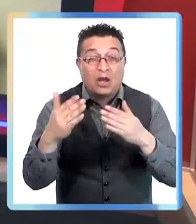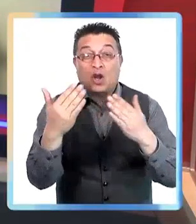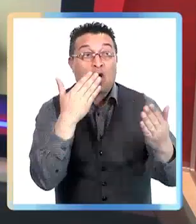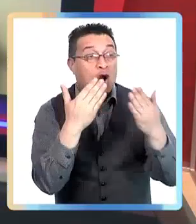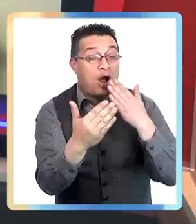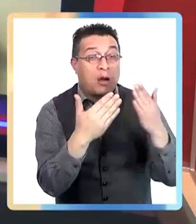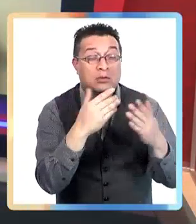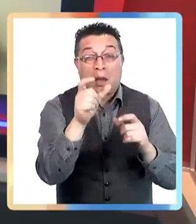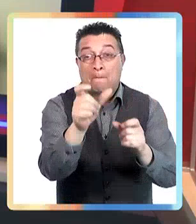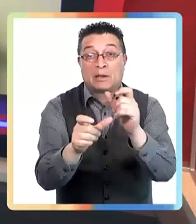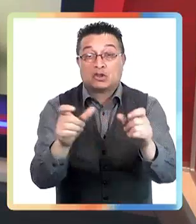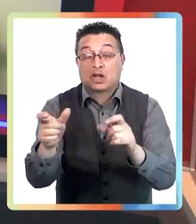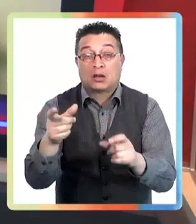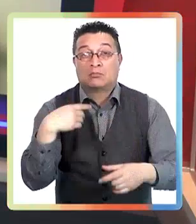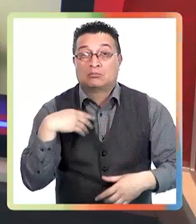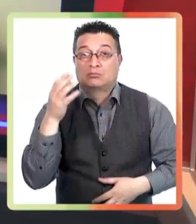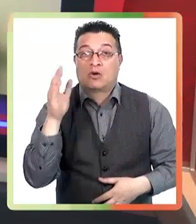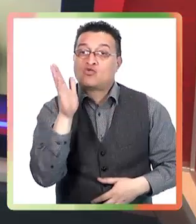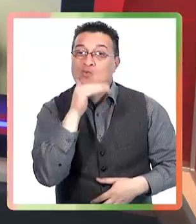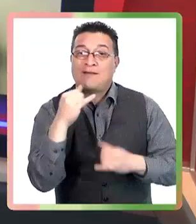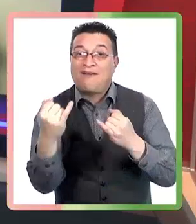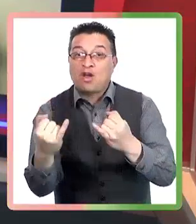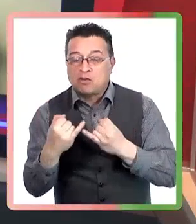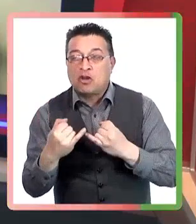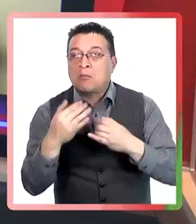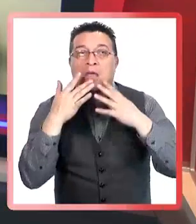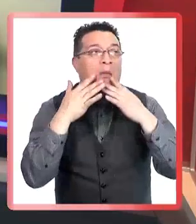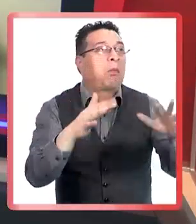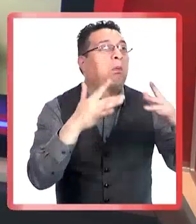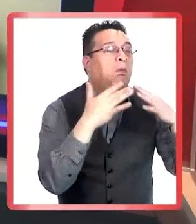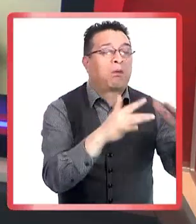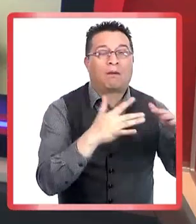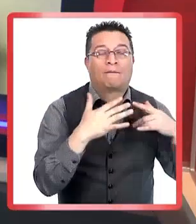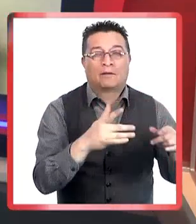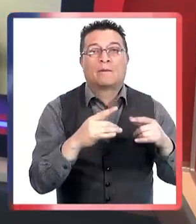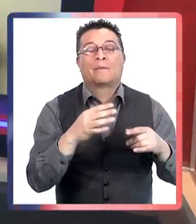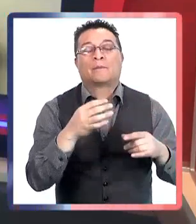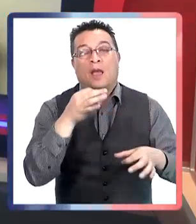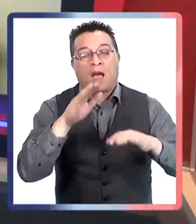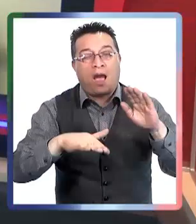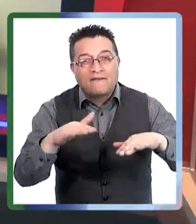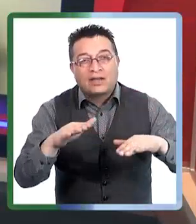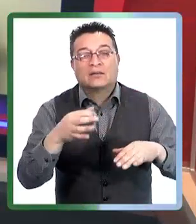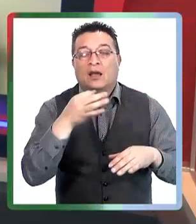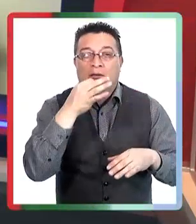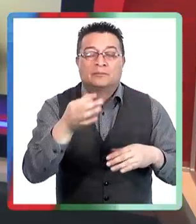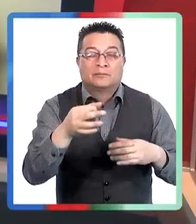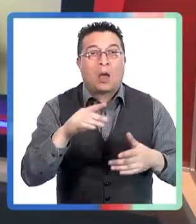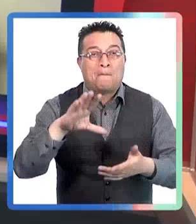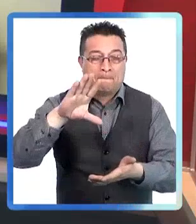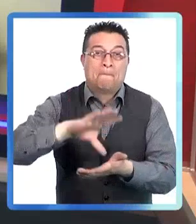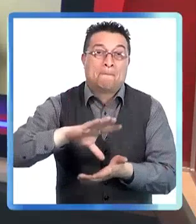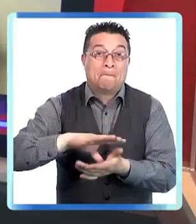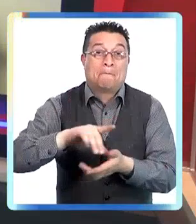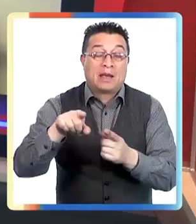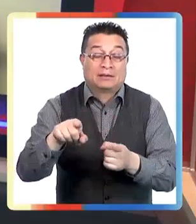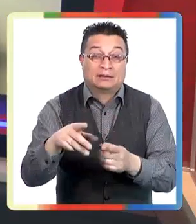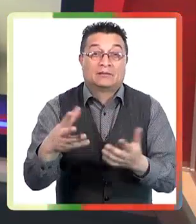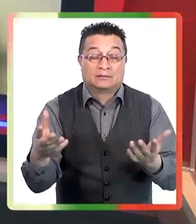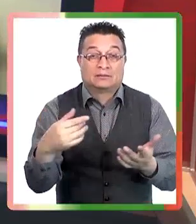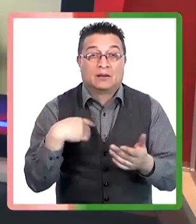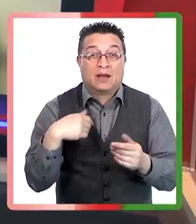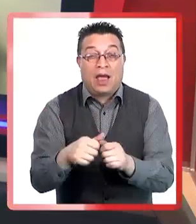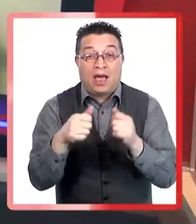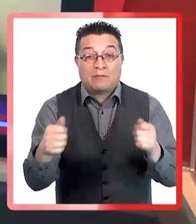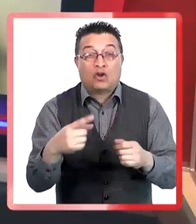conmigo, que además se automedica mucho, que conversa con la vecina, con el vecino, con el amigo, dice, mira, a me hizo bien esta pastilla, etc. Y si mi vecino me dice, no, esto para